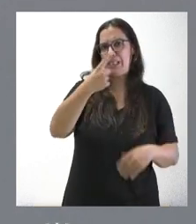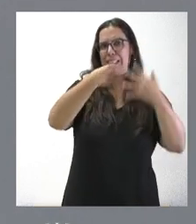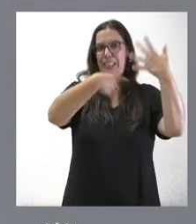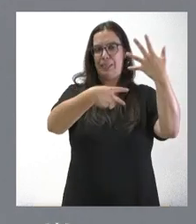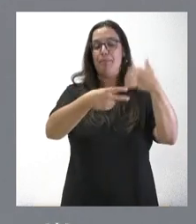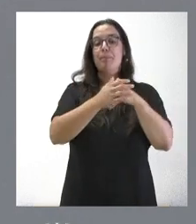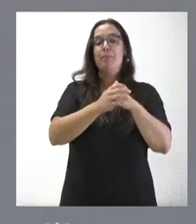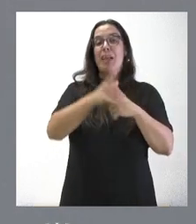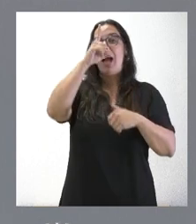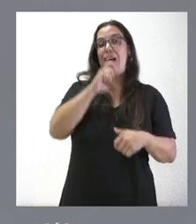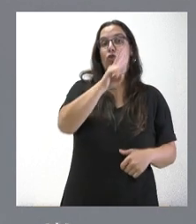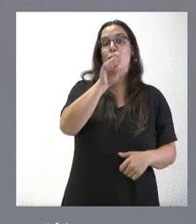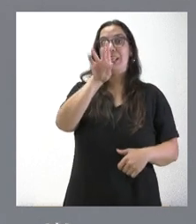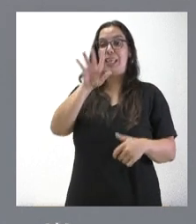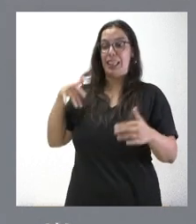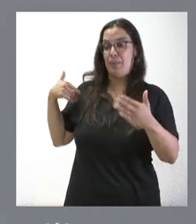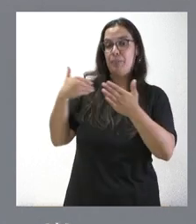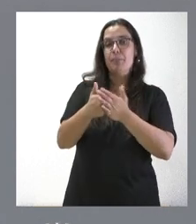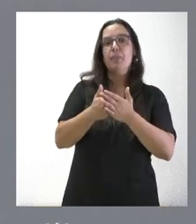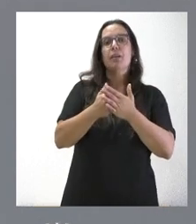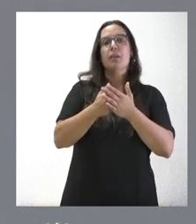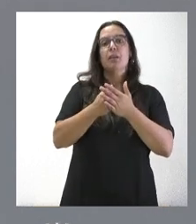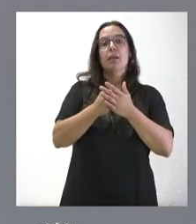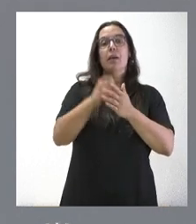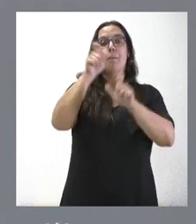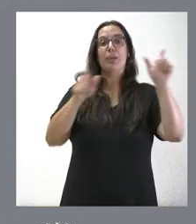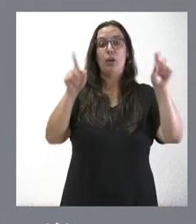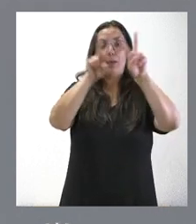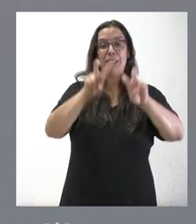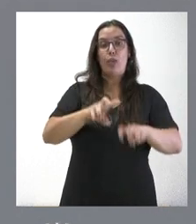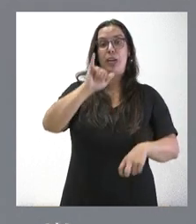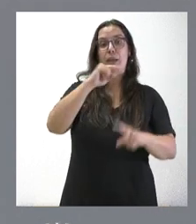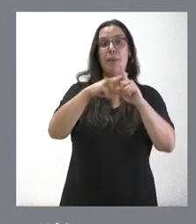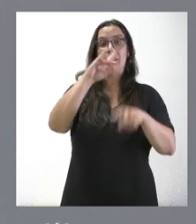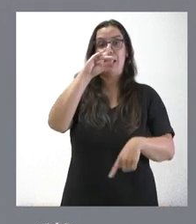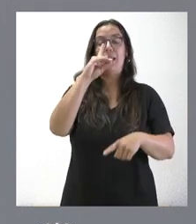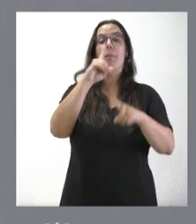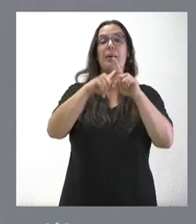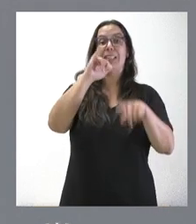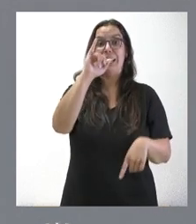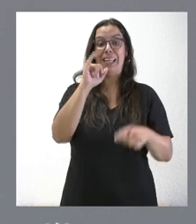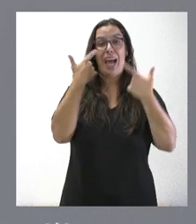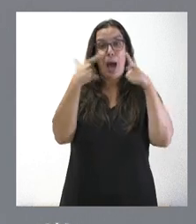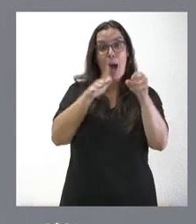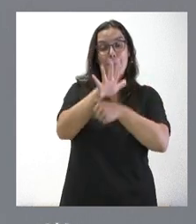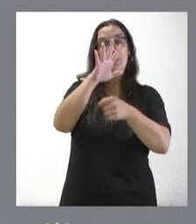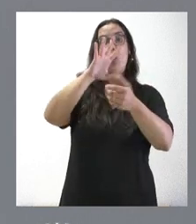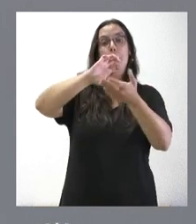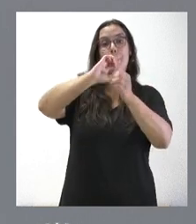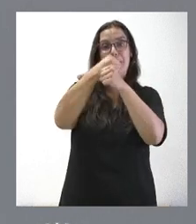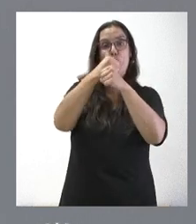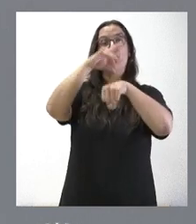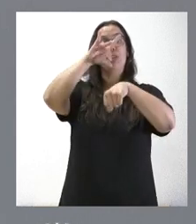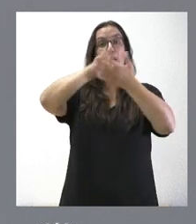se han aumentado un 95% el número de investigadores en IMAS de Masí de Biotecnología. Esta